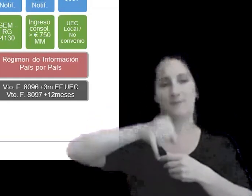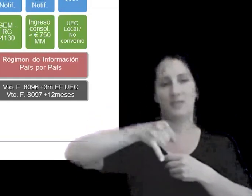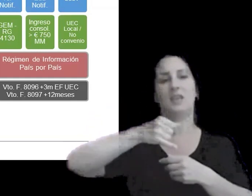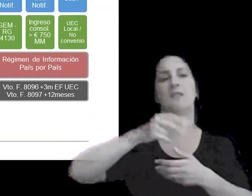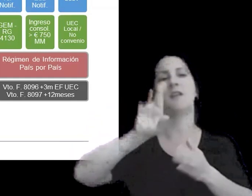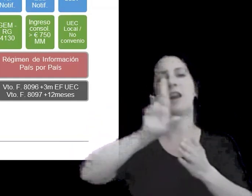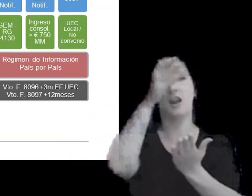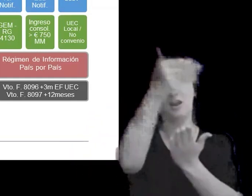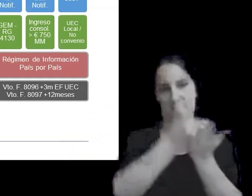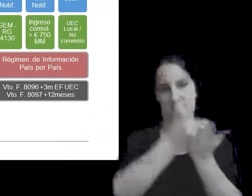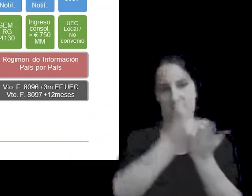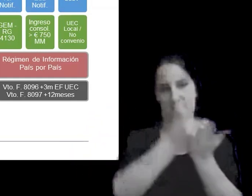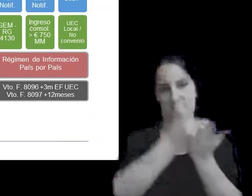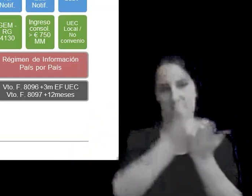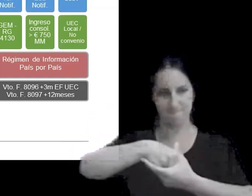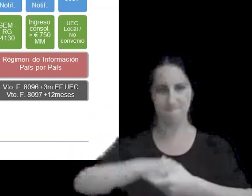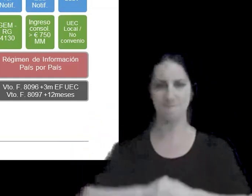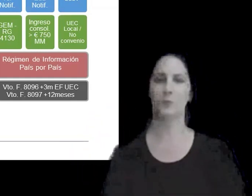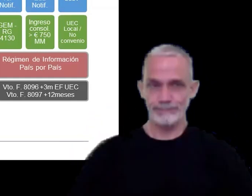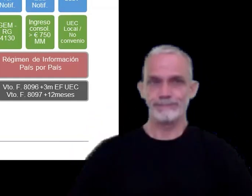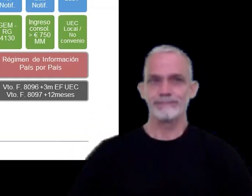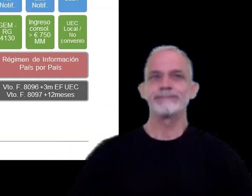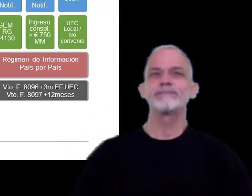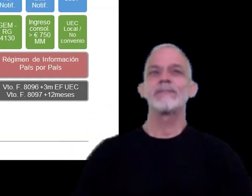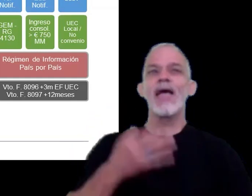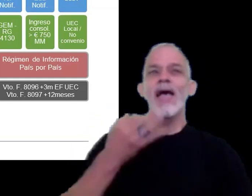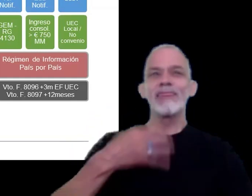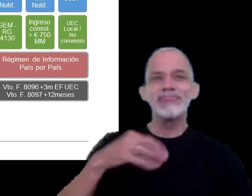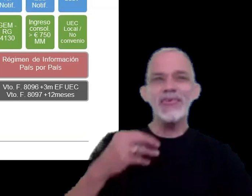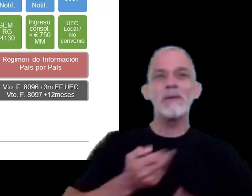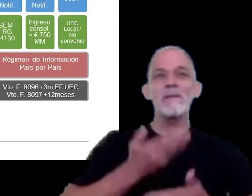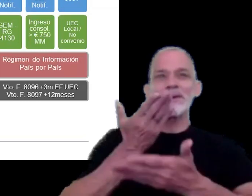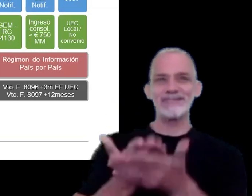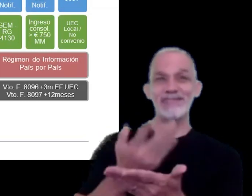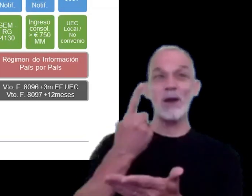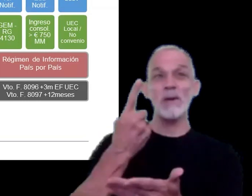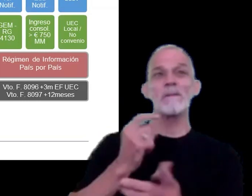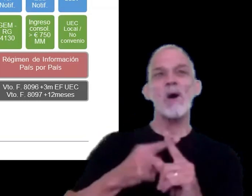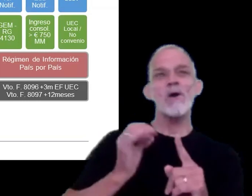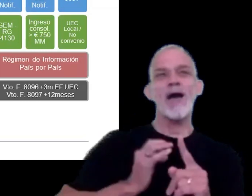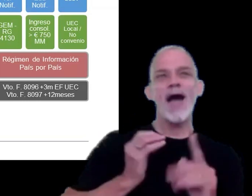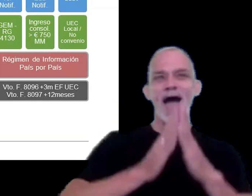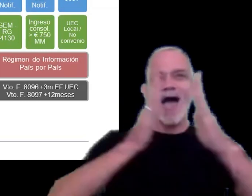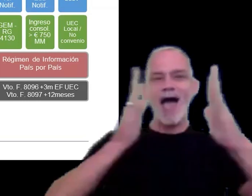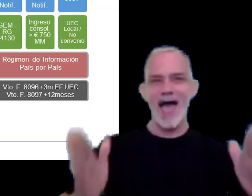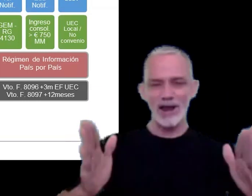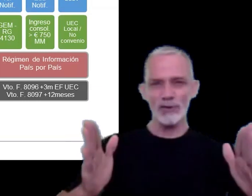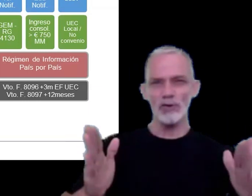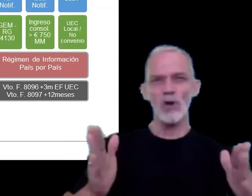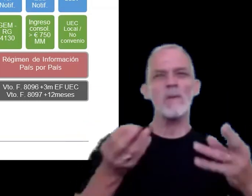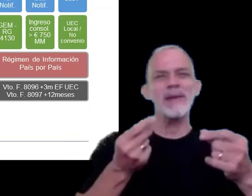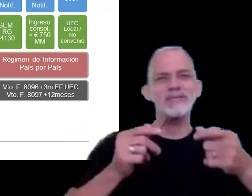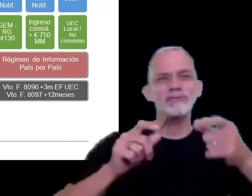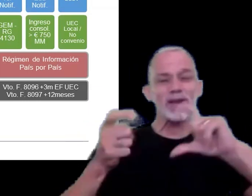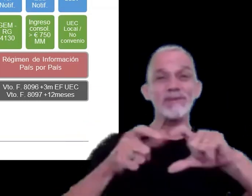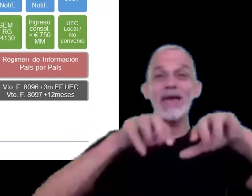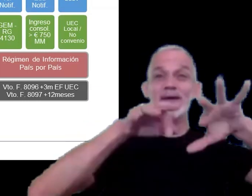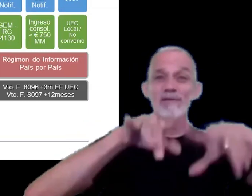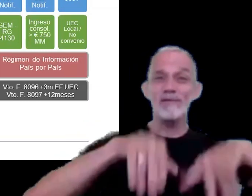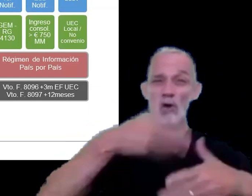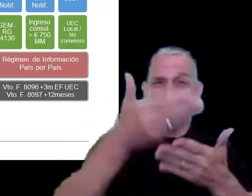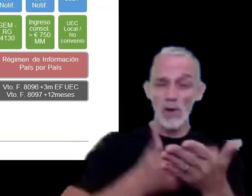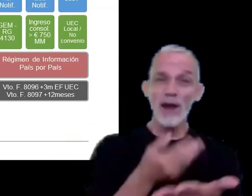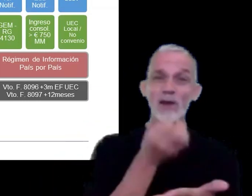el régimen y deben presentar anualmente un estudio de precio de transferencia y el formulario de